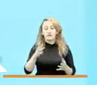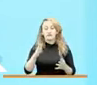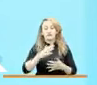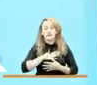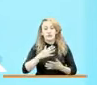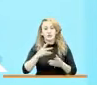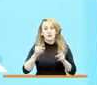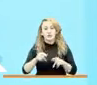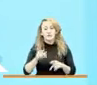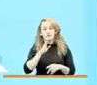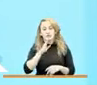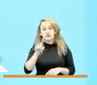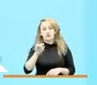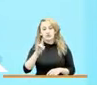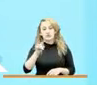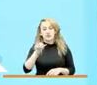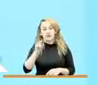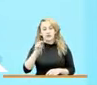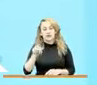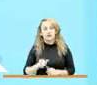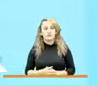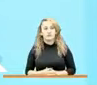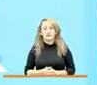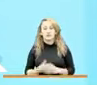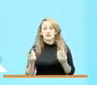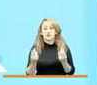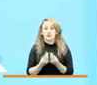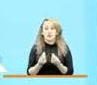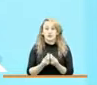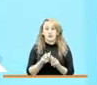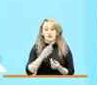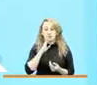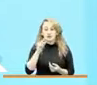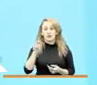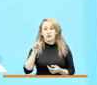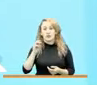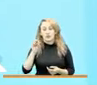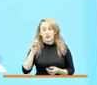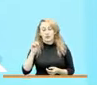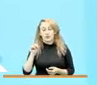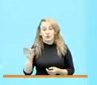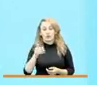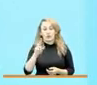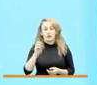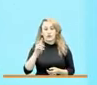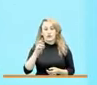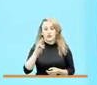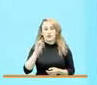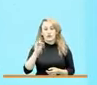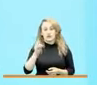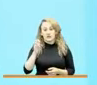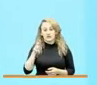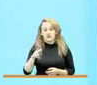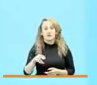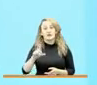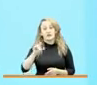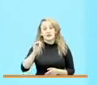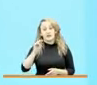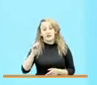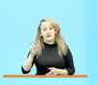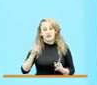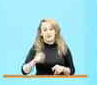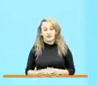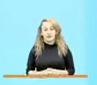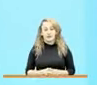Susana Correa, a nuestro compañero Ramón Rodríguez y a Lina Arbeláez, directores de